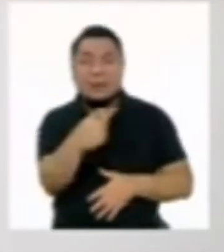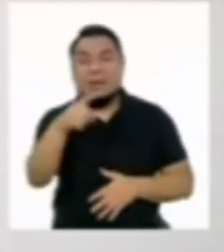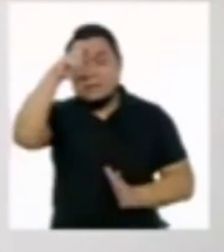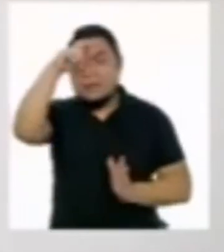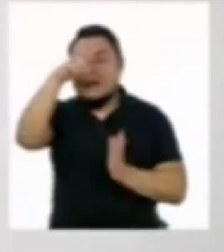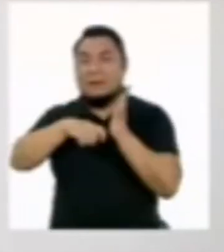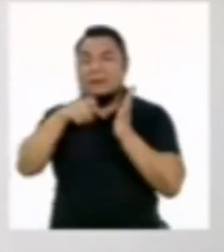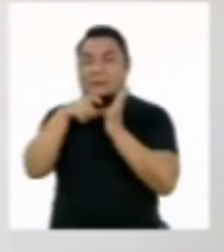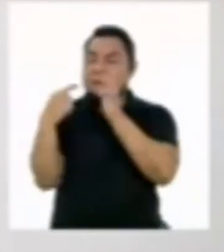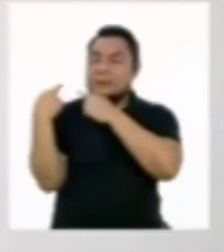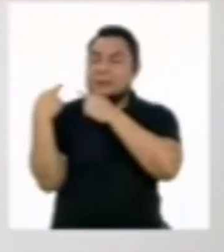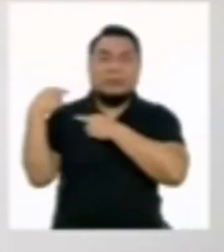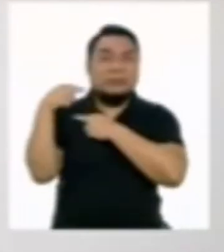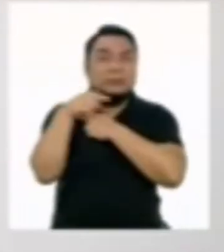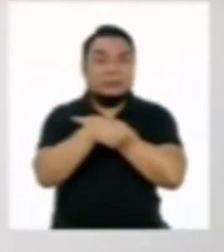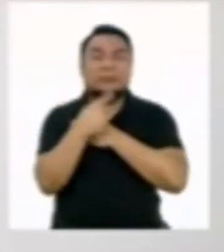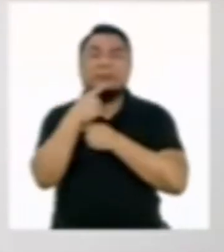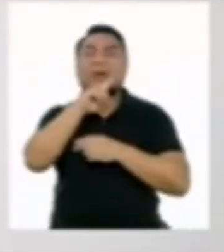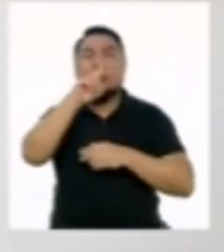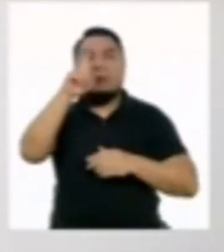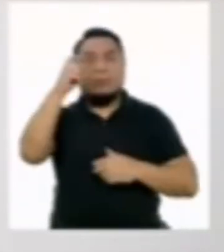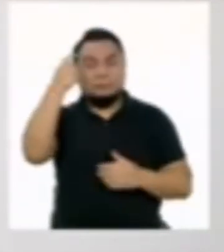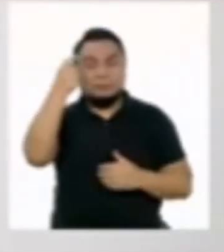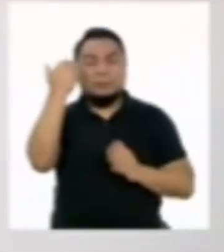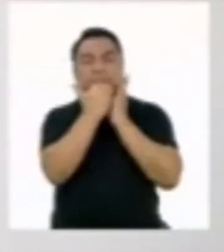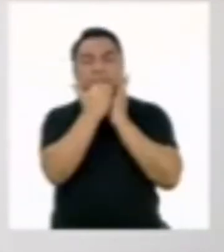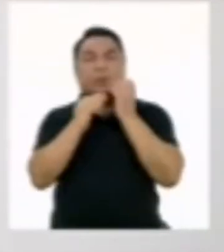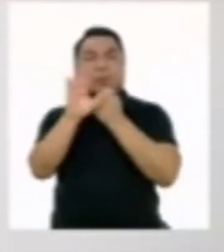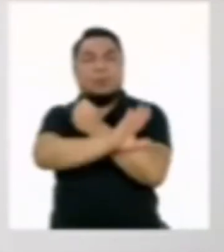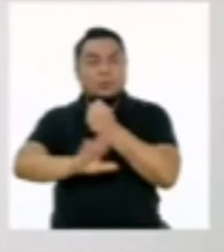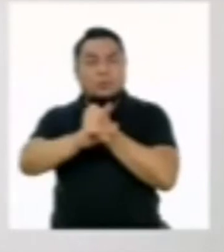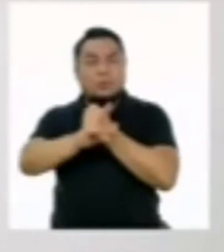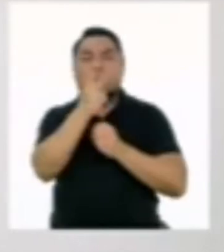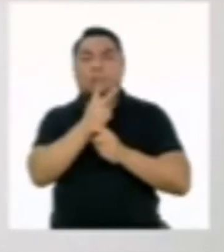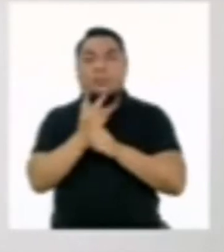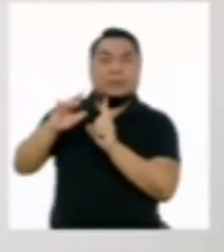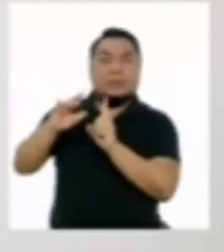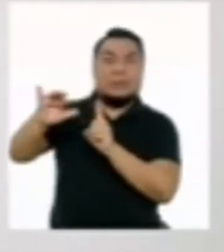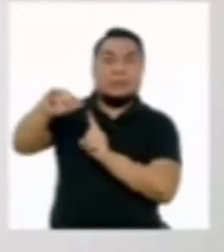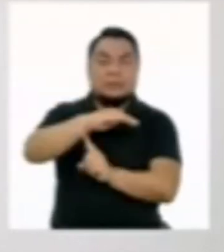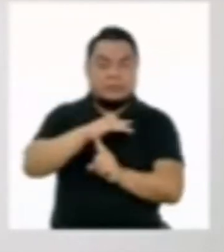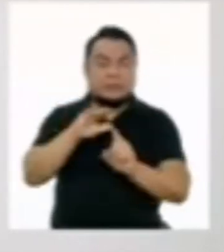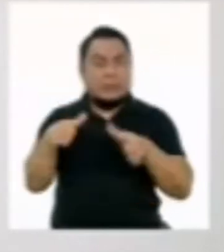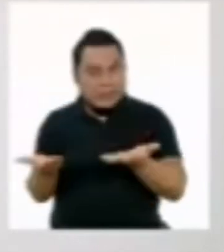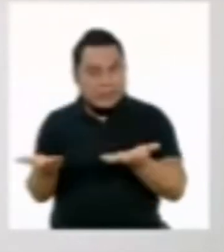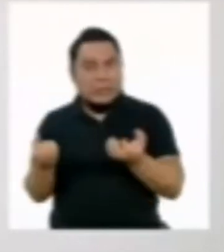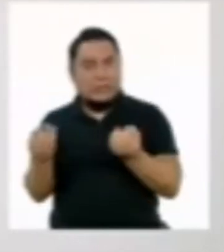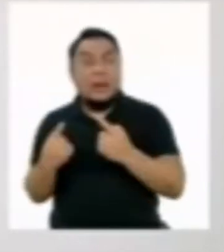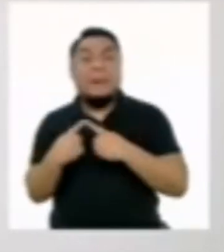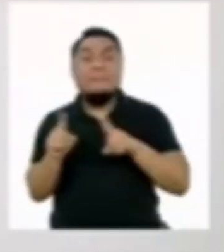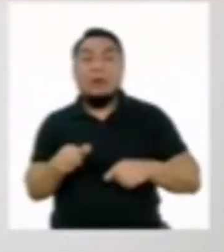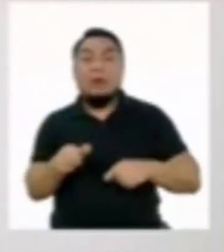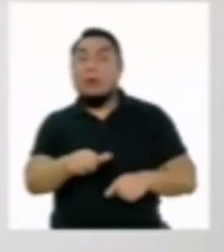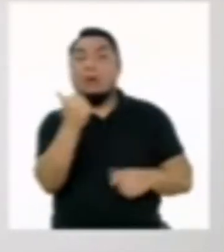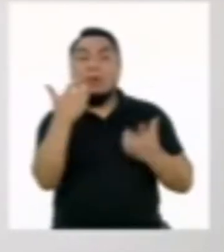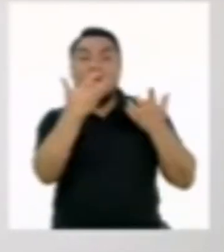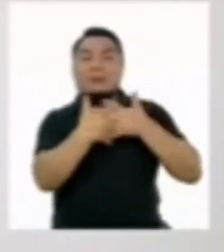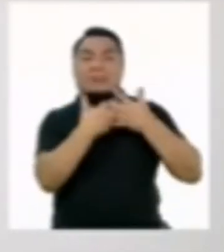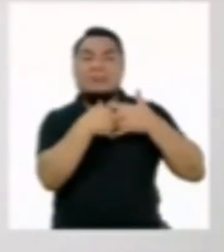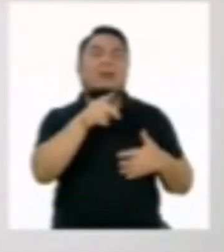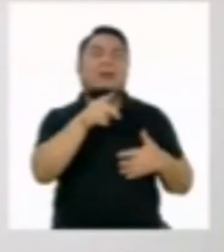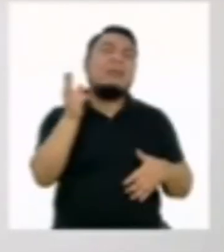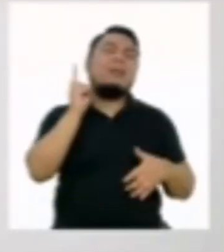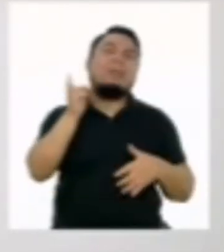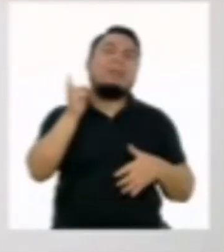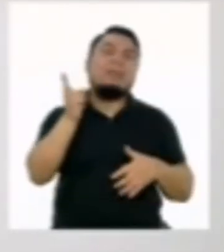minería responsable con políticas para preservar el ambiente, también hay algunas empresas que no cumplen las